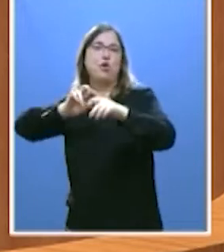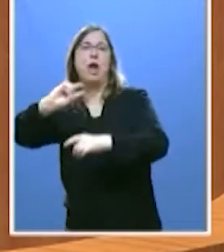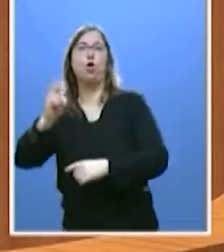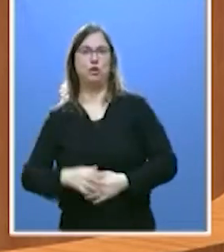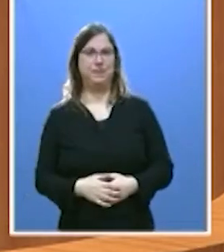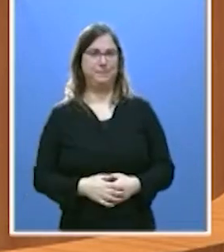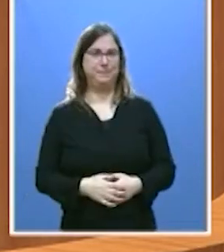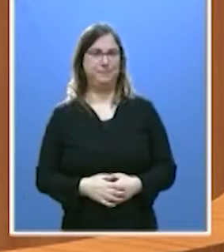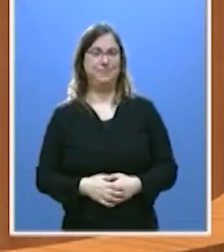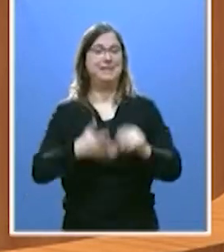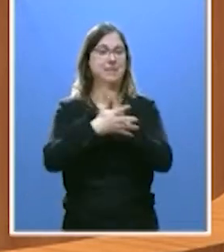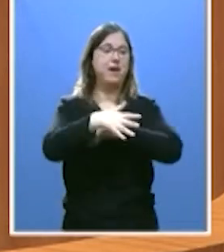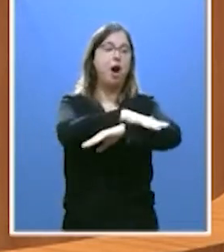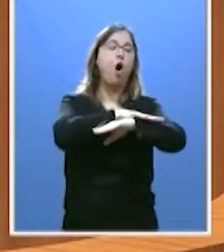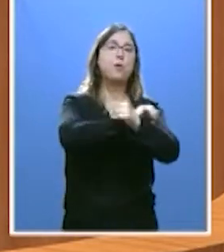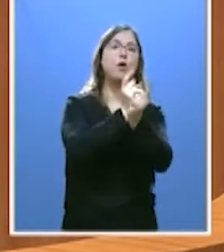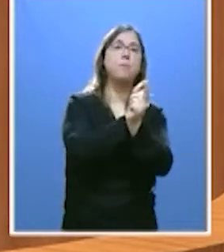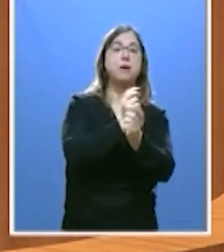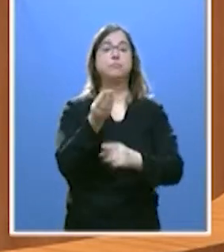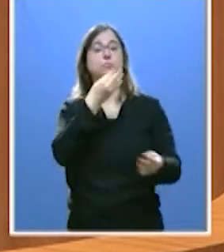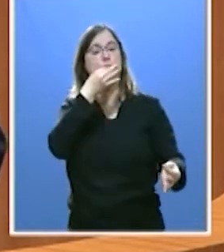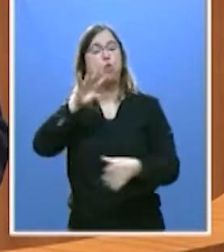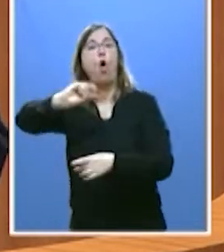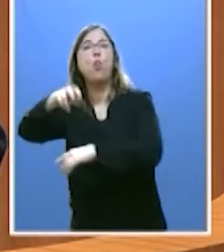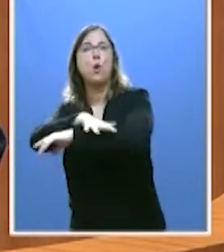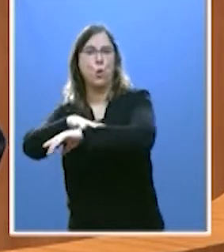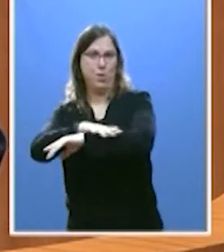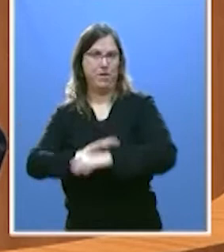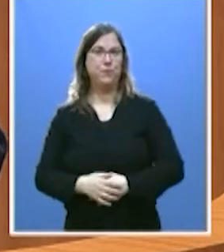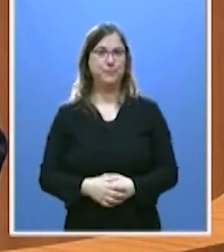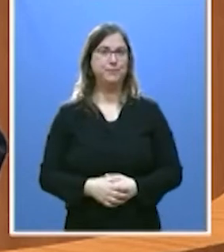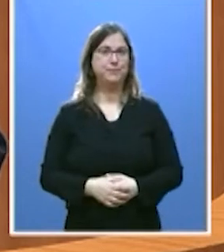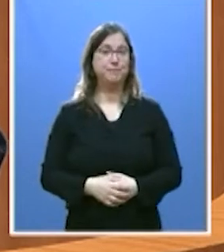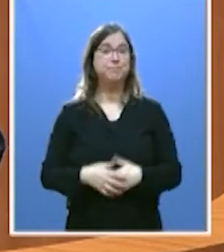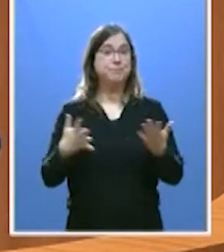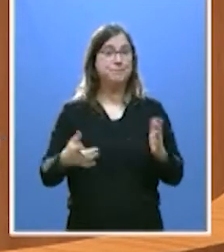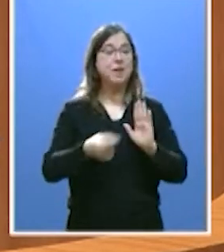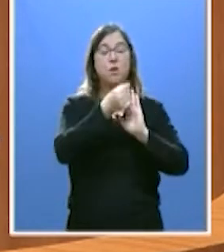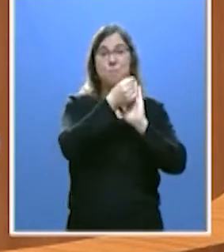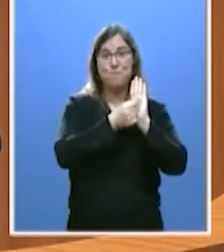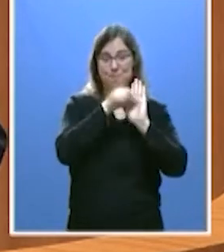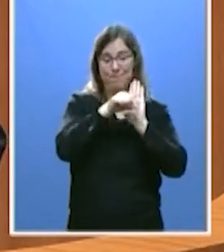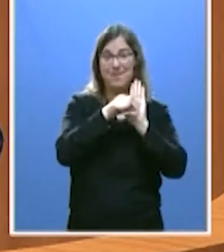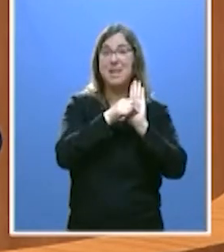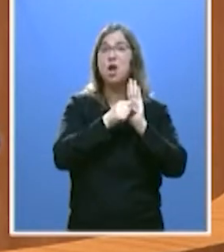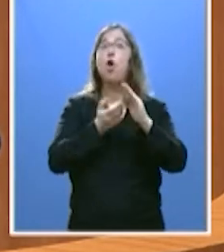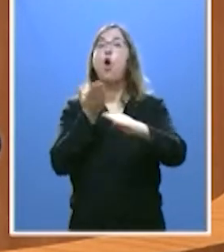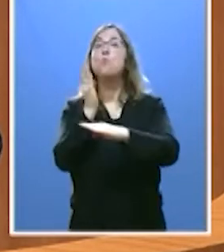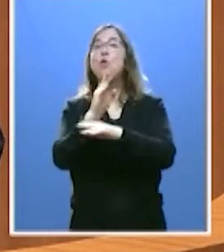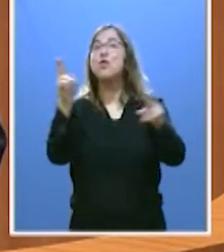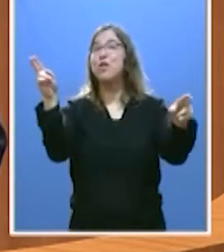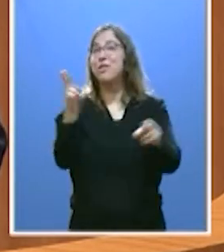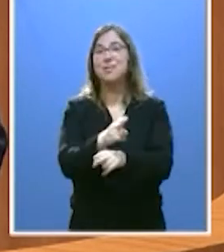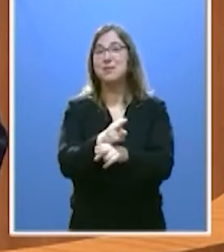gobierno por otro gobierno. Empezando por este principio, esta moción de censura ya es una trampa.